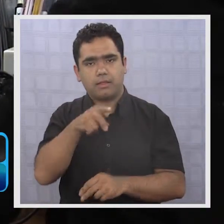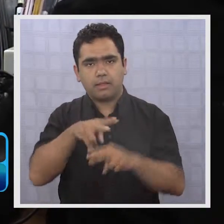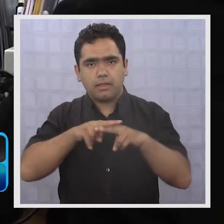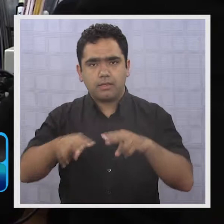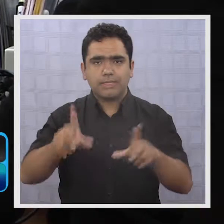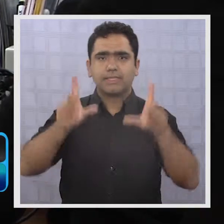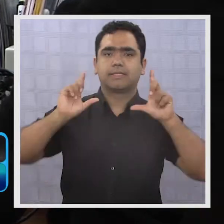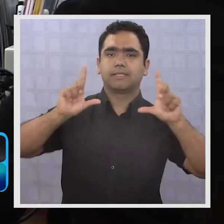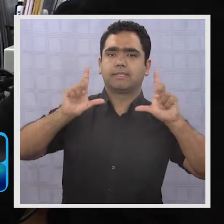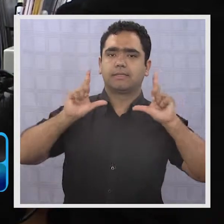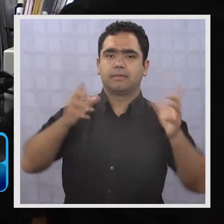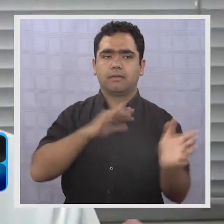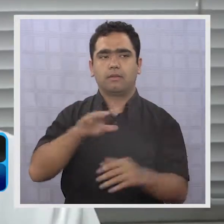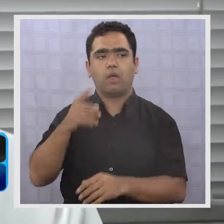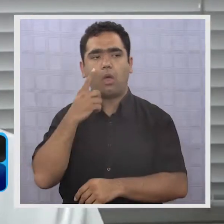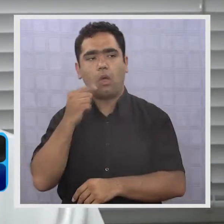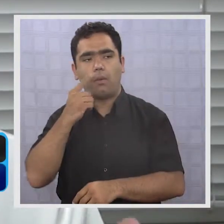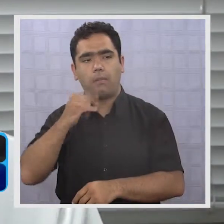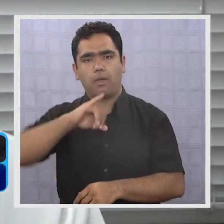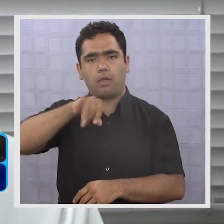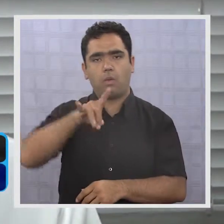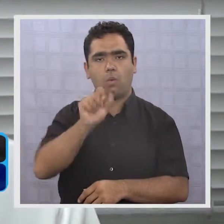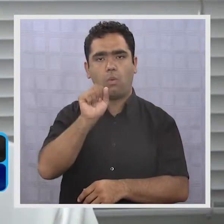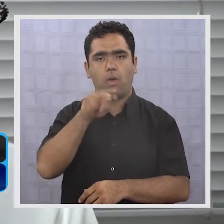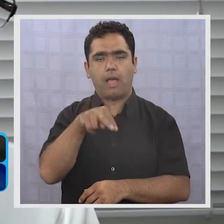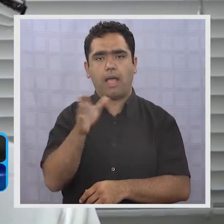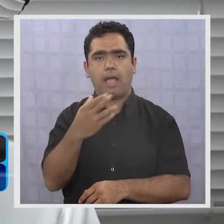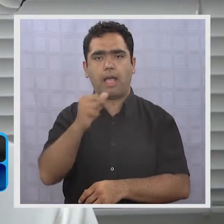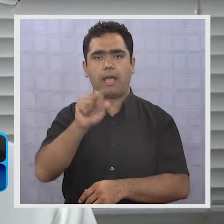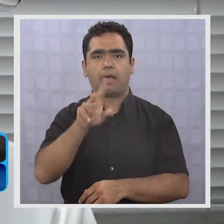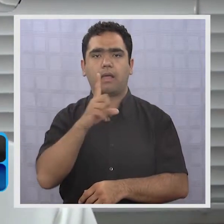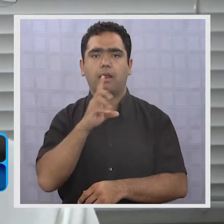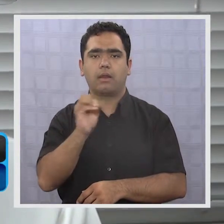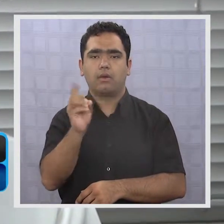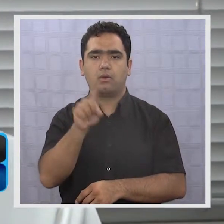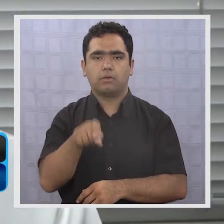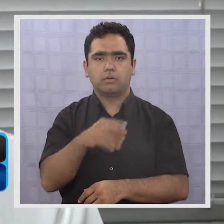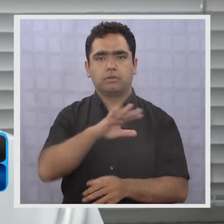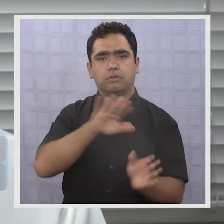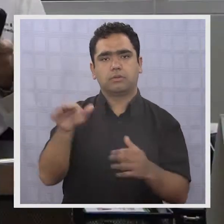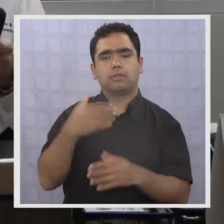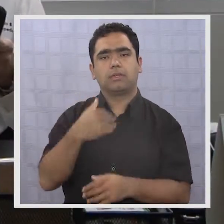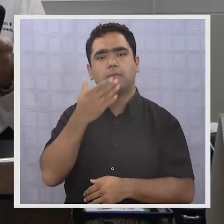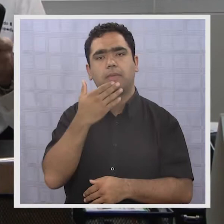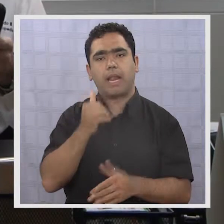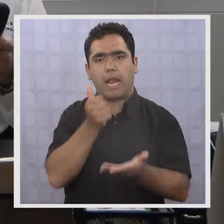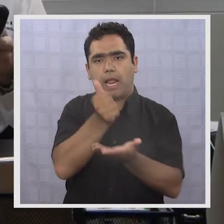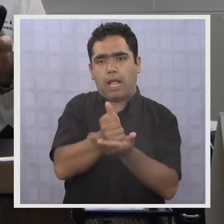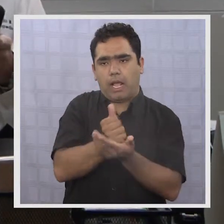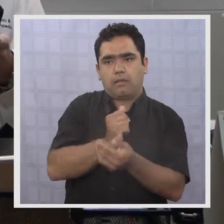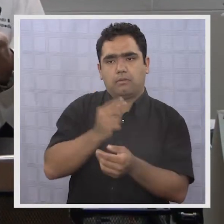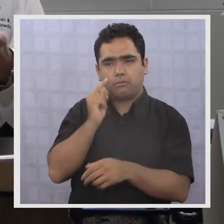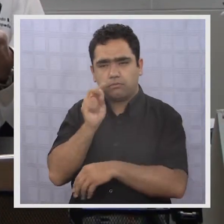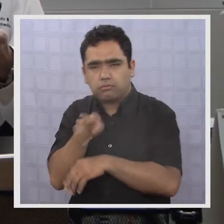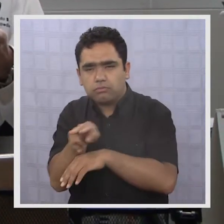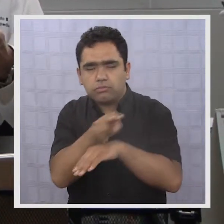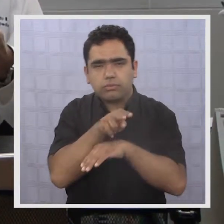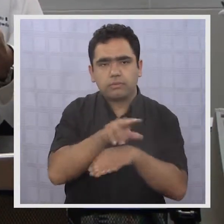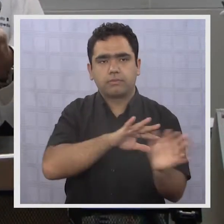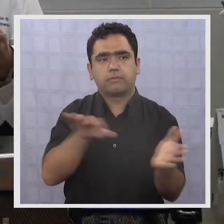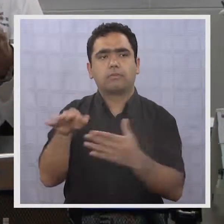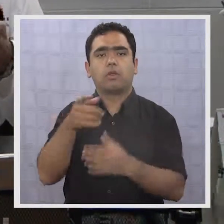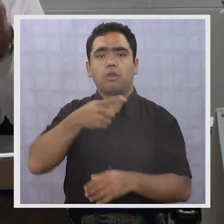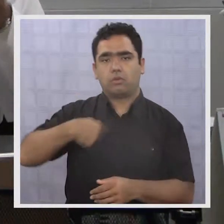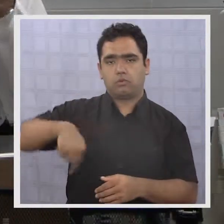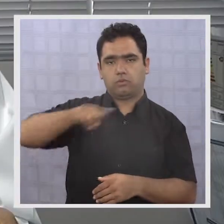Antonio Gómez en Tarapacá, ya sabiendas que el factor Soria juega un rol fundamental en la política regional. Nosotros tuvimos